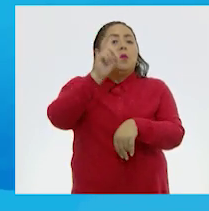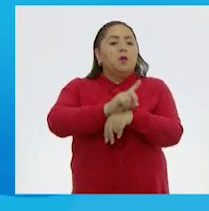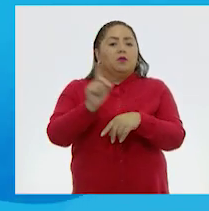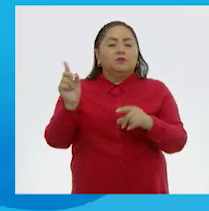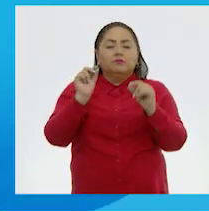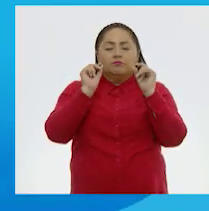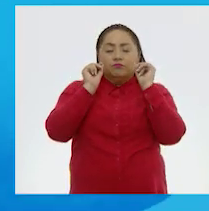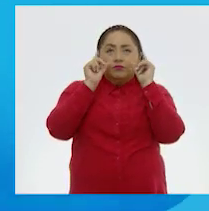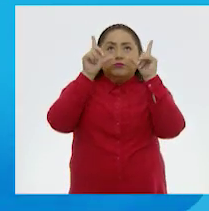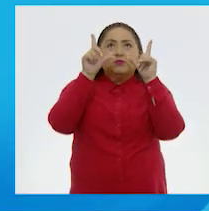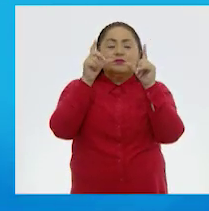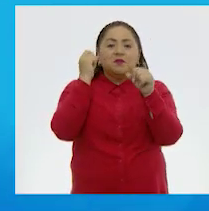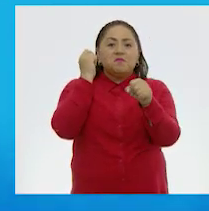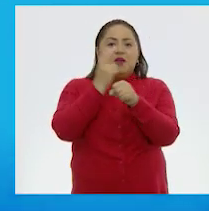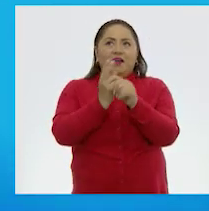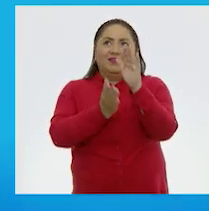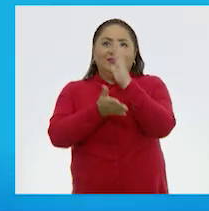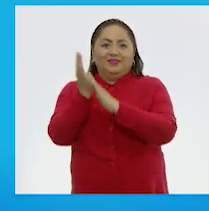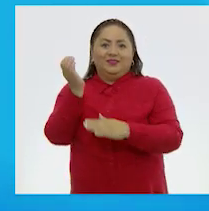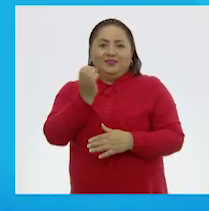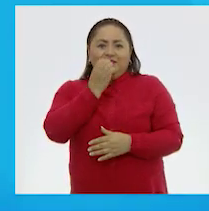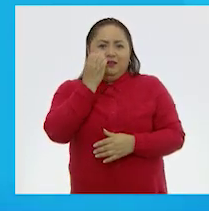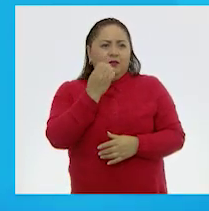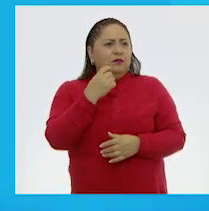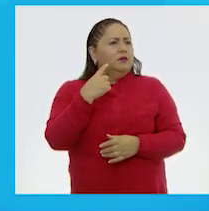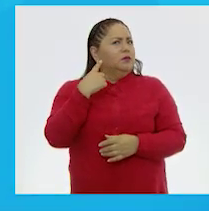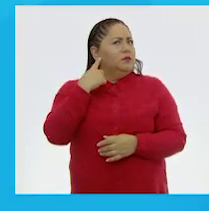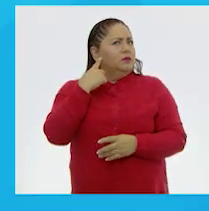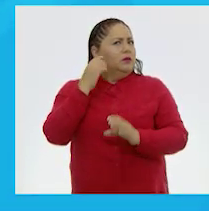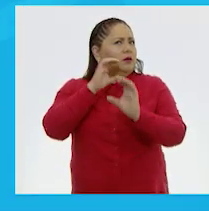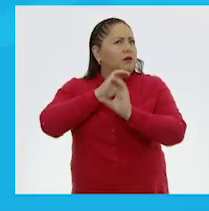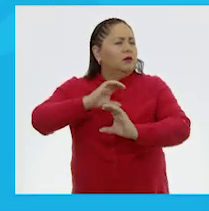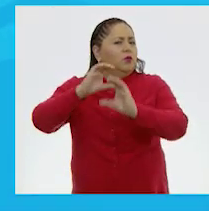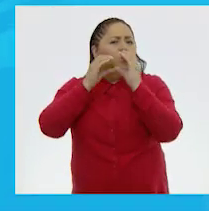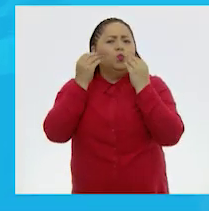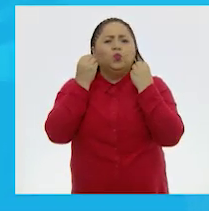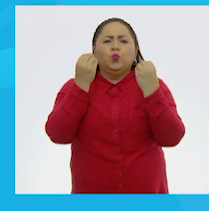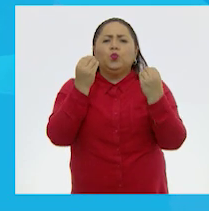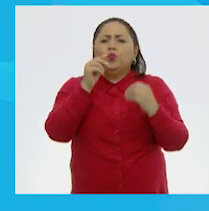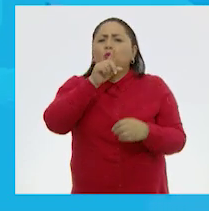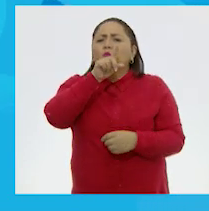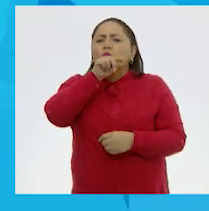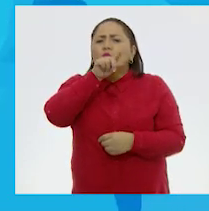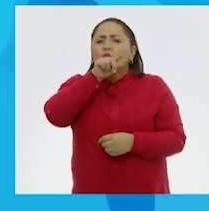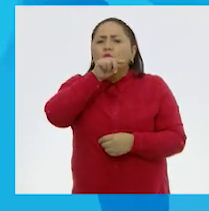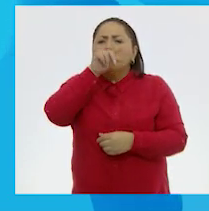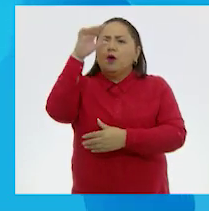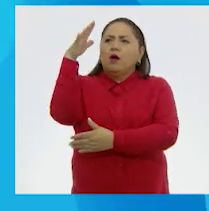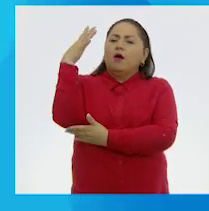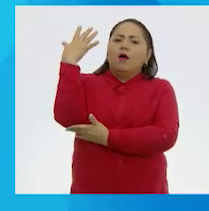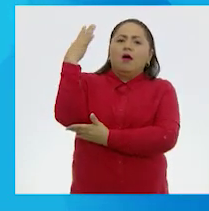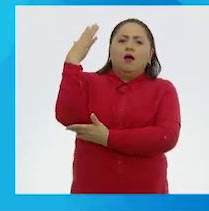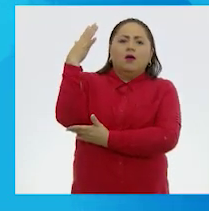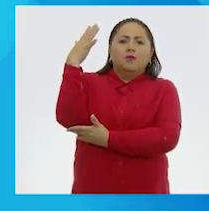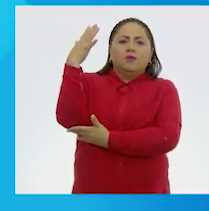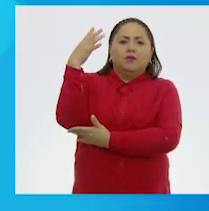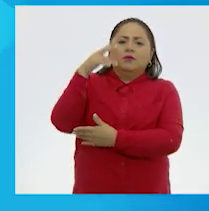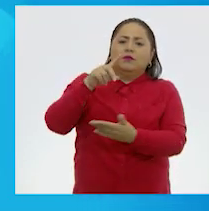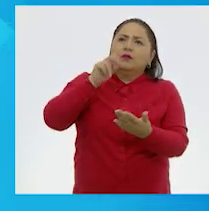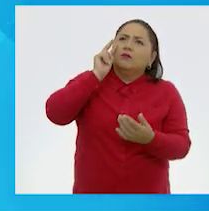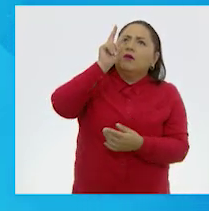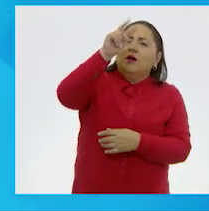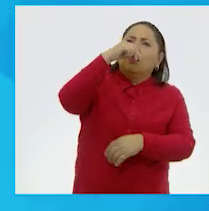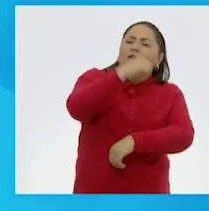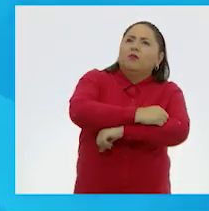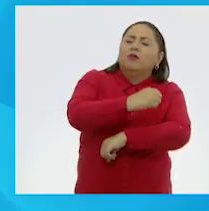despertaba temprano para ir a la escuela, oyó cantar muchos pájaros en la fronda del pino que estaba frente a su ventana.